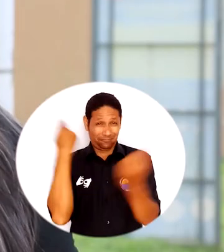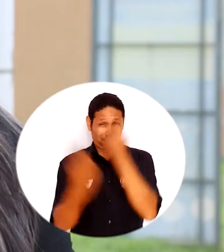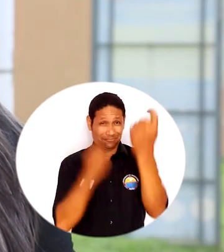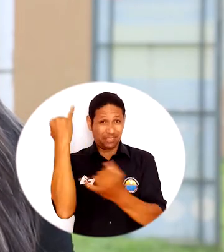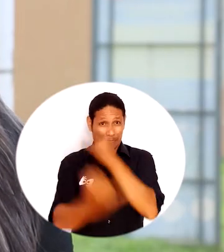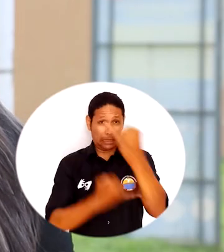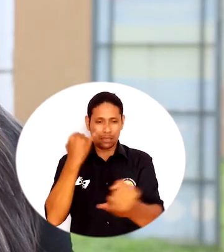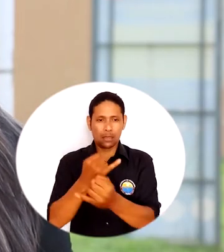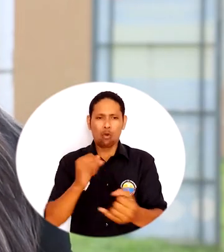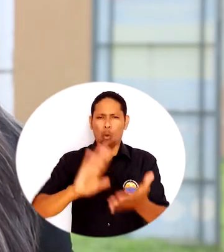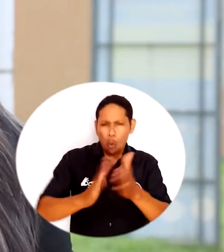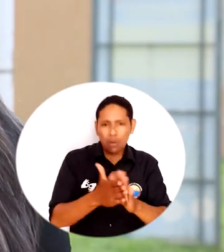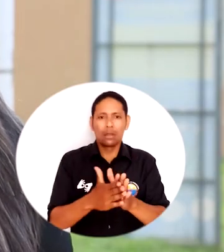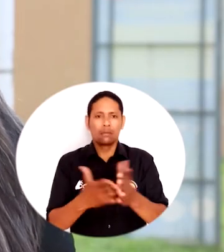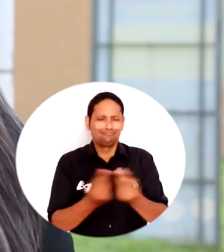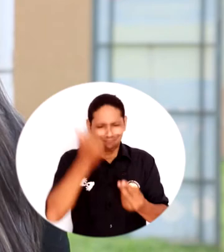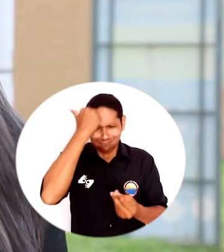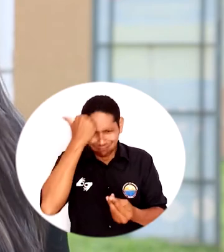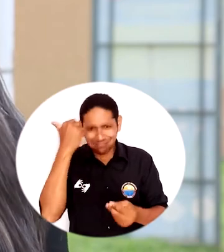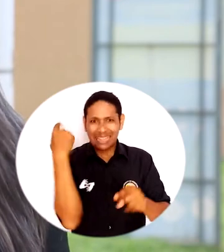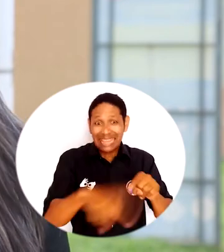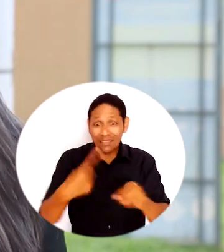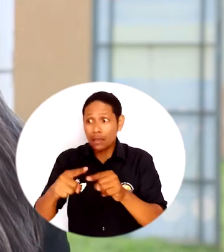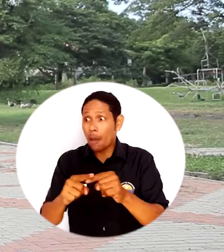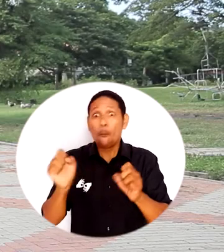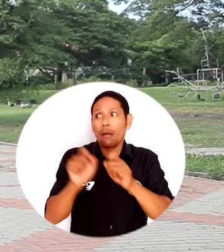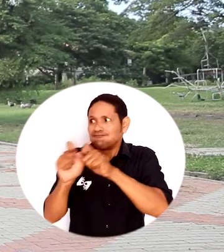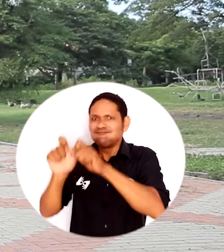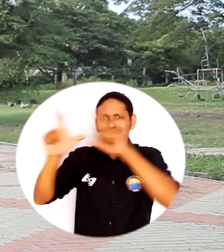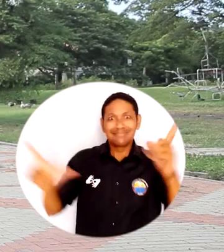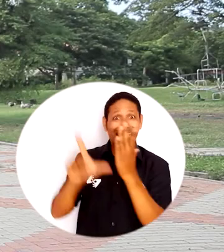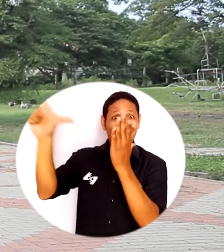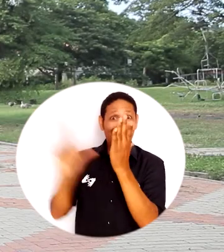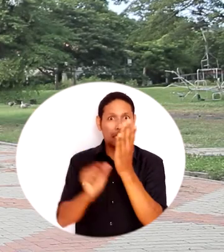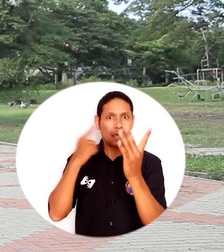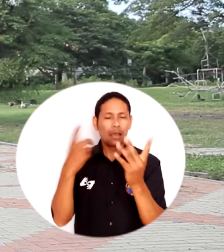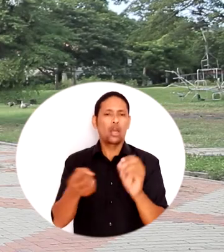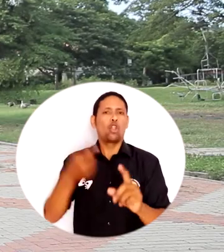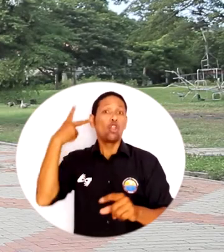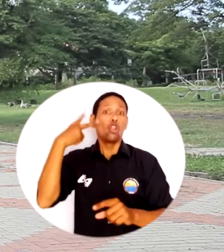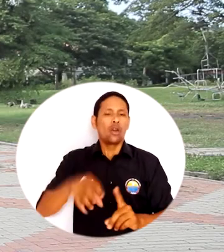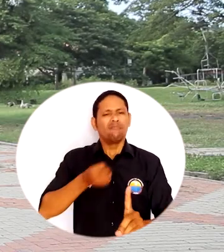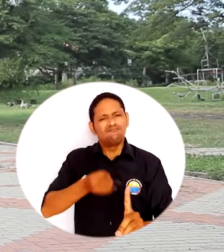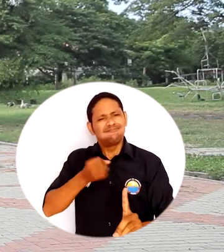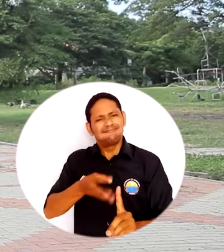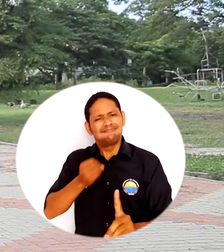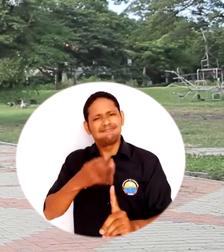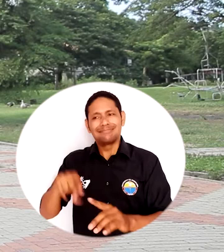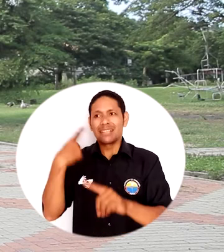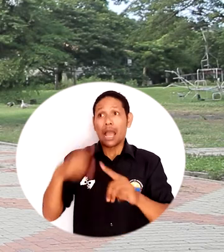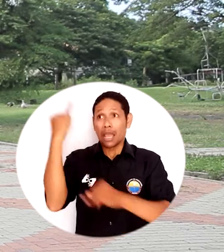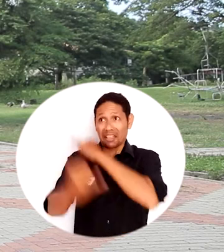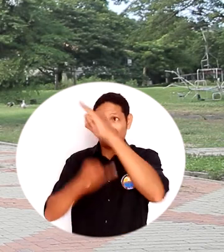internacionales se congregó a estudiantes, docentes y comunidad en general en las plataformas digitales para que disfrutaran de dos días de